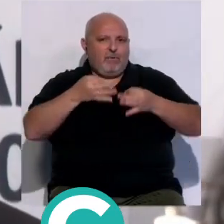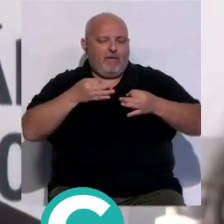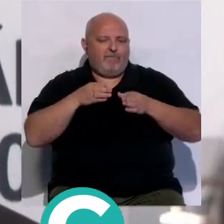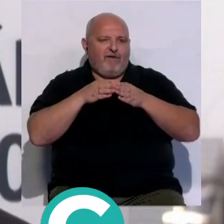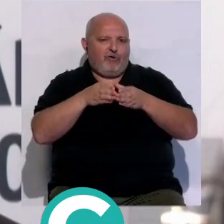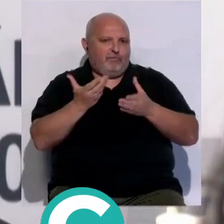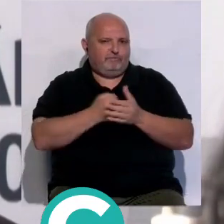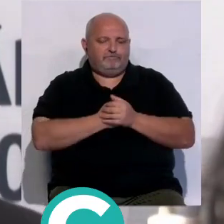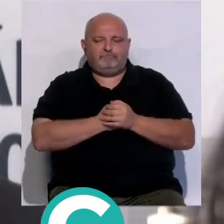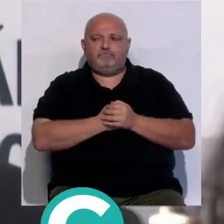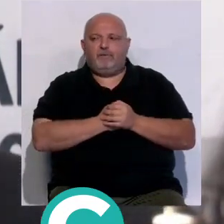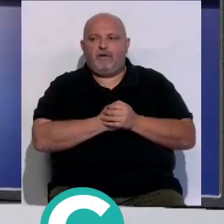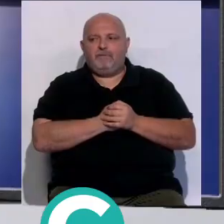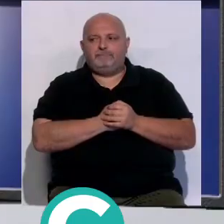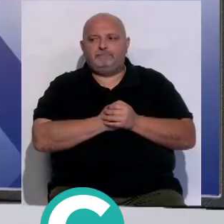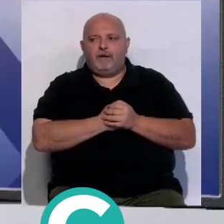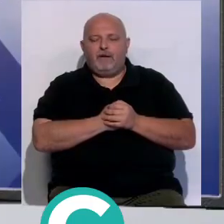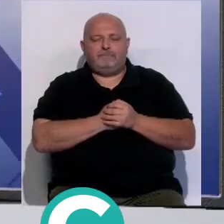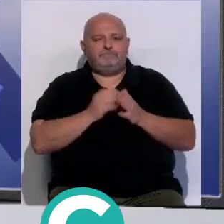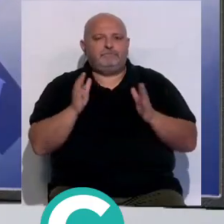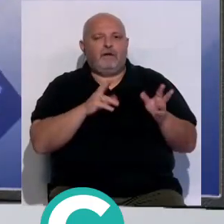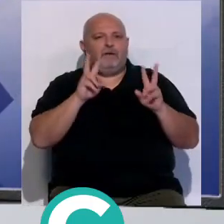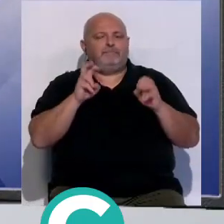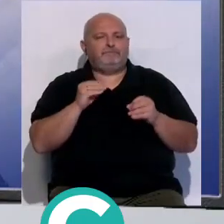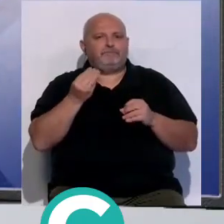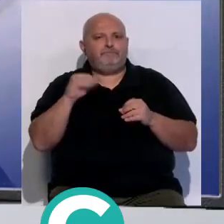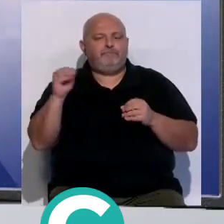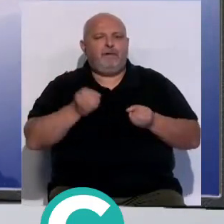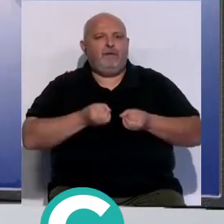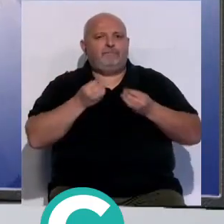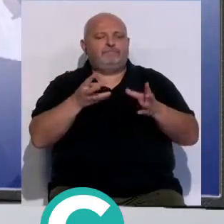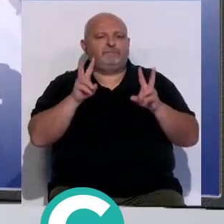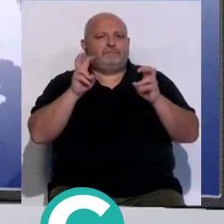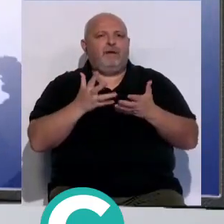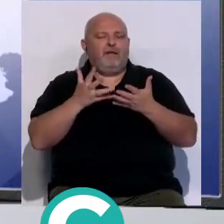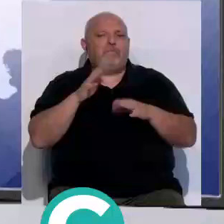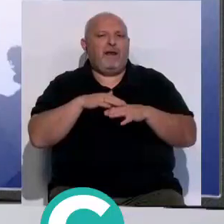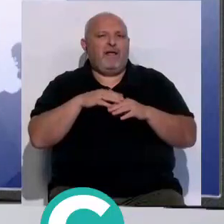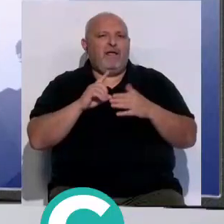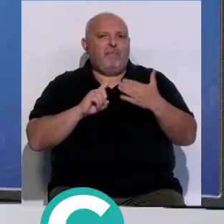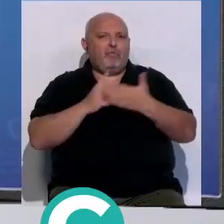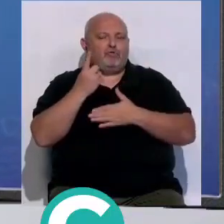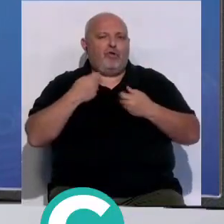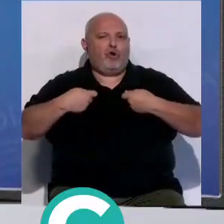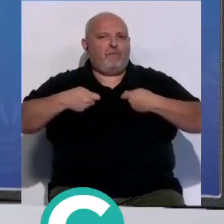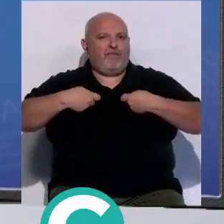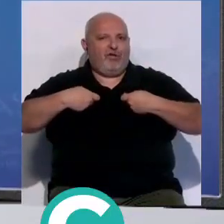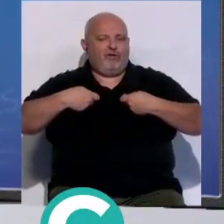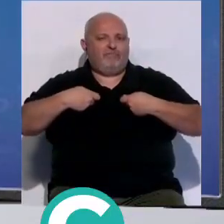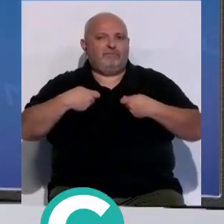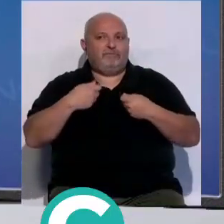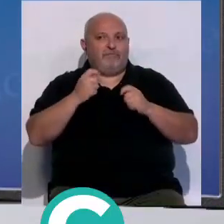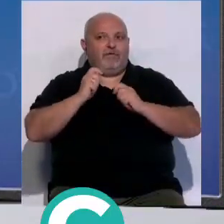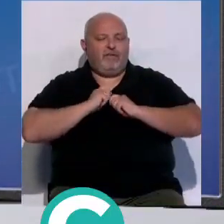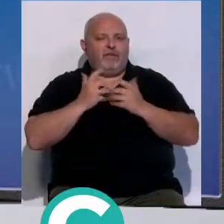desarrollo de su actividad. Les ofrecemos información sobre ayudas para el impulso del comercio que